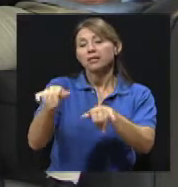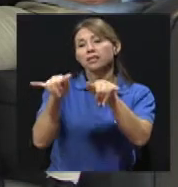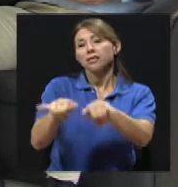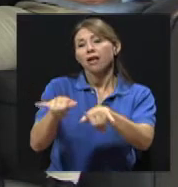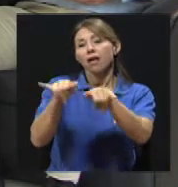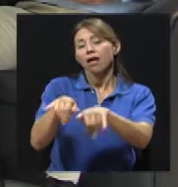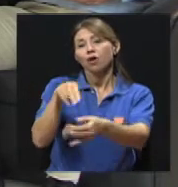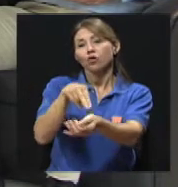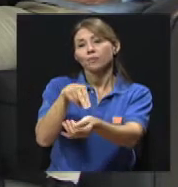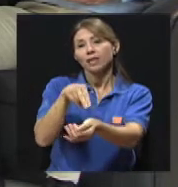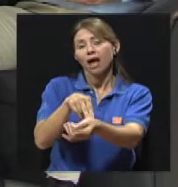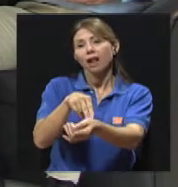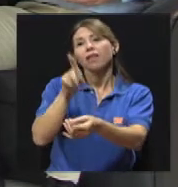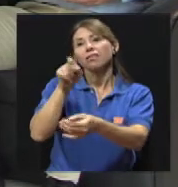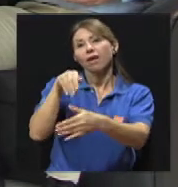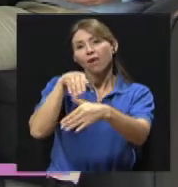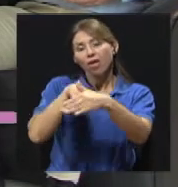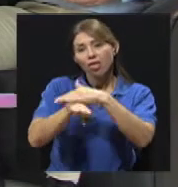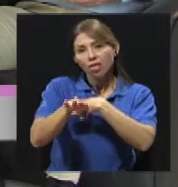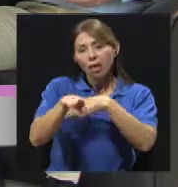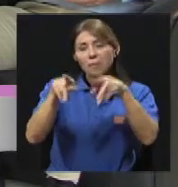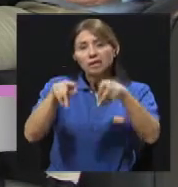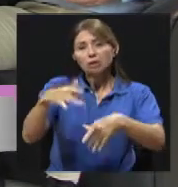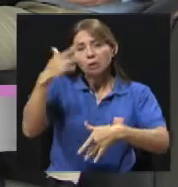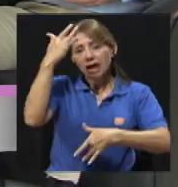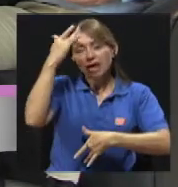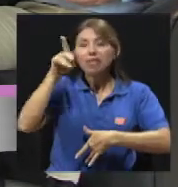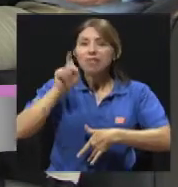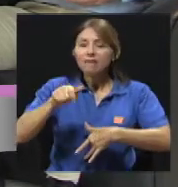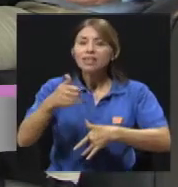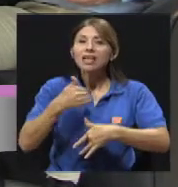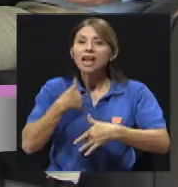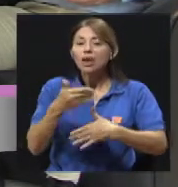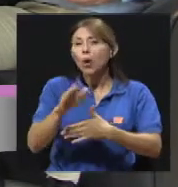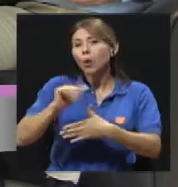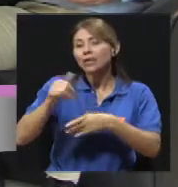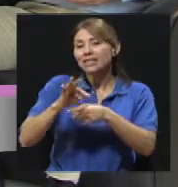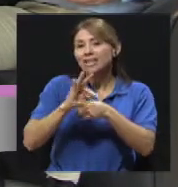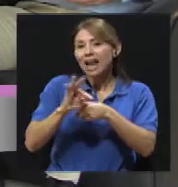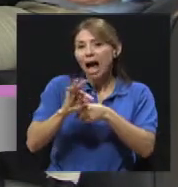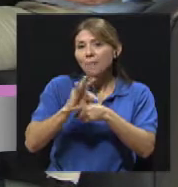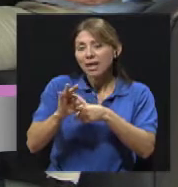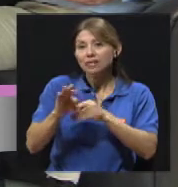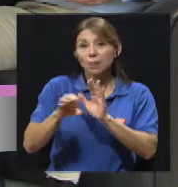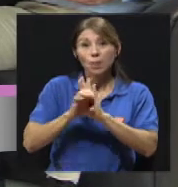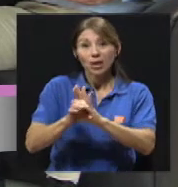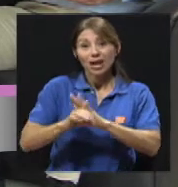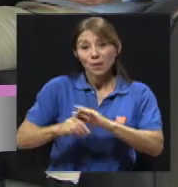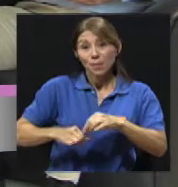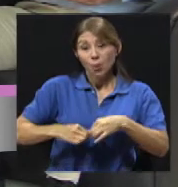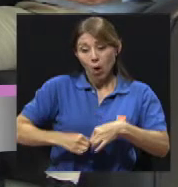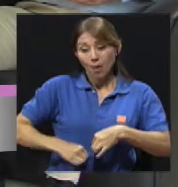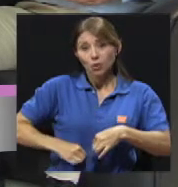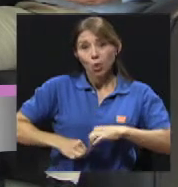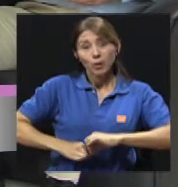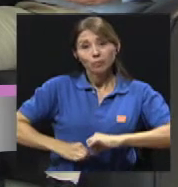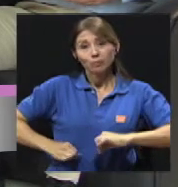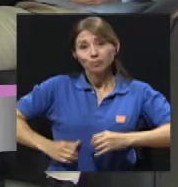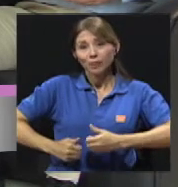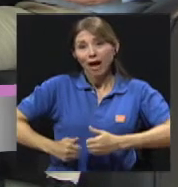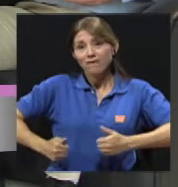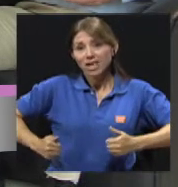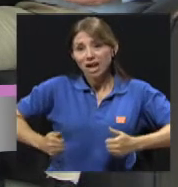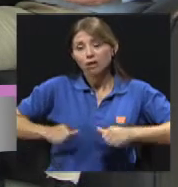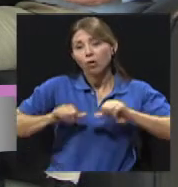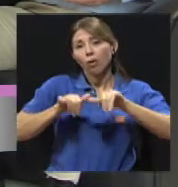el paciente tiene que tener terapias alternativas como abdomen abierto, mucho costo en antibióticos y